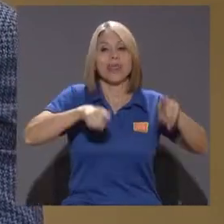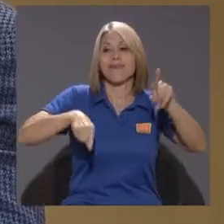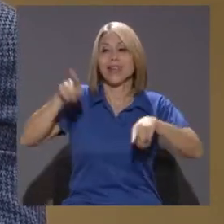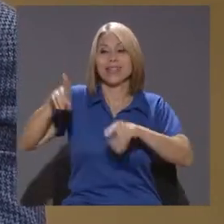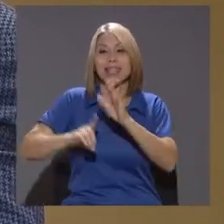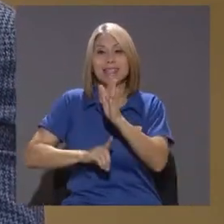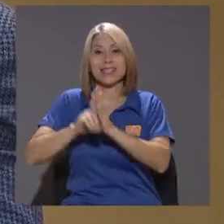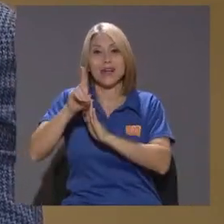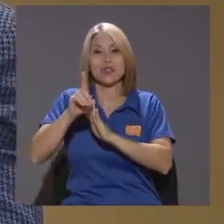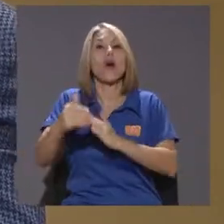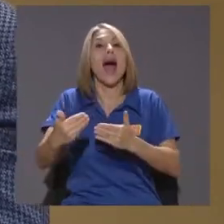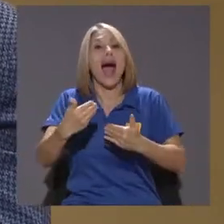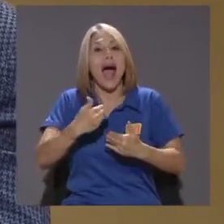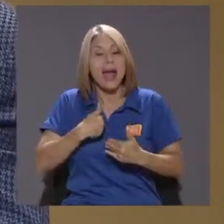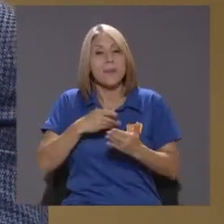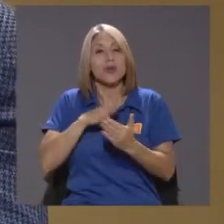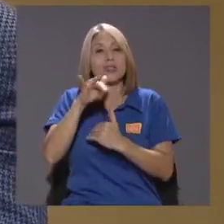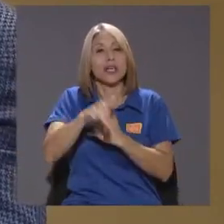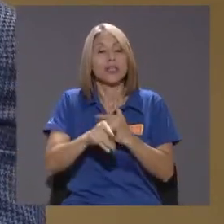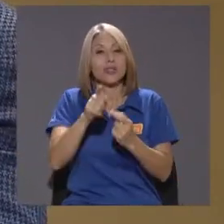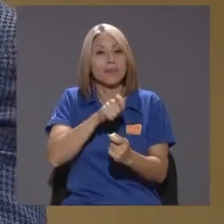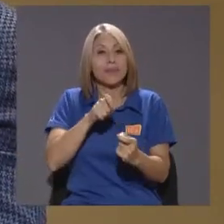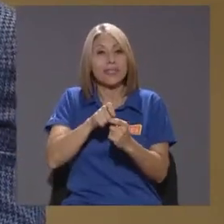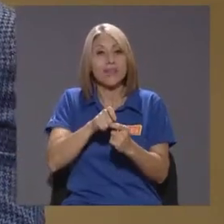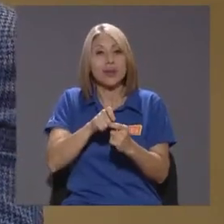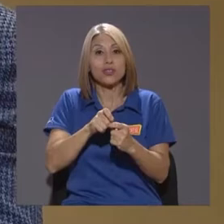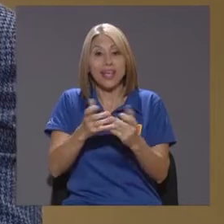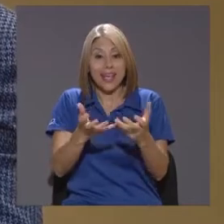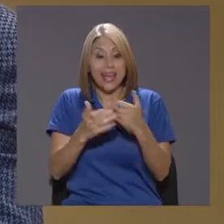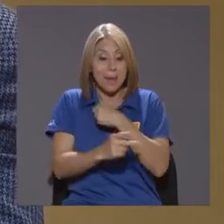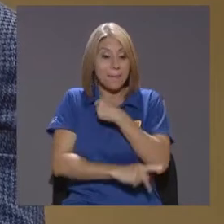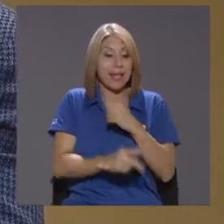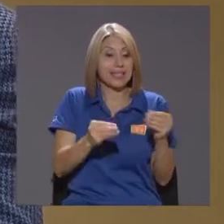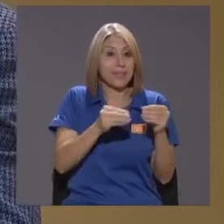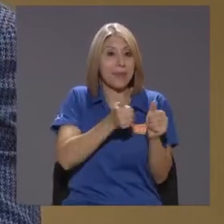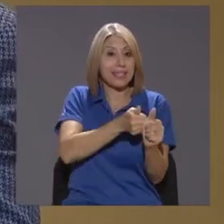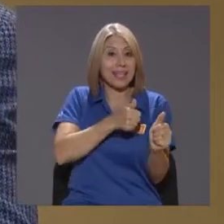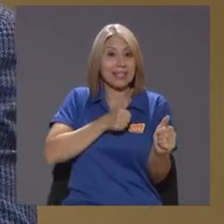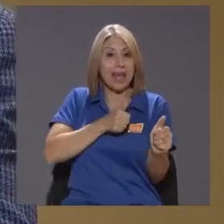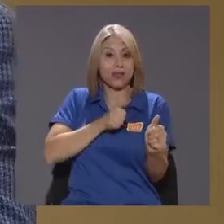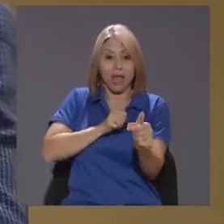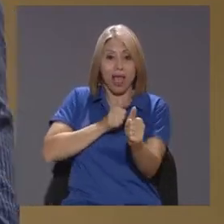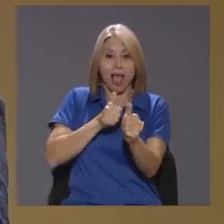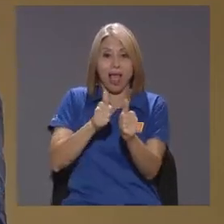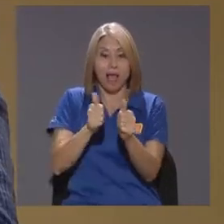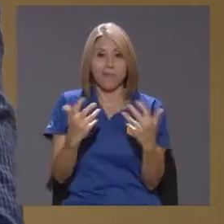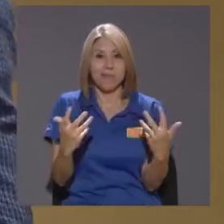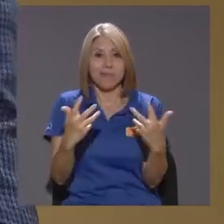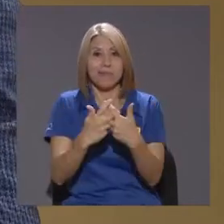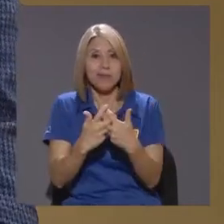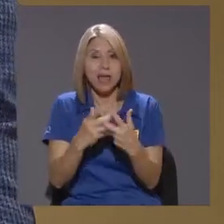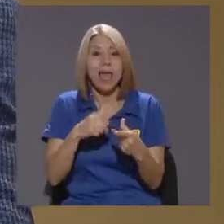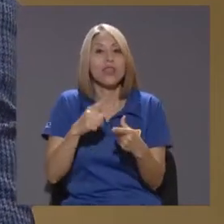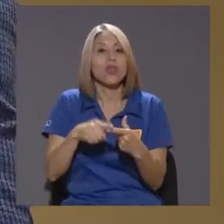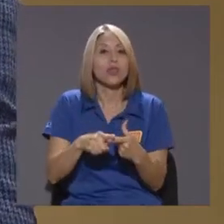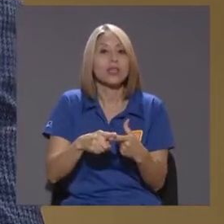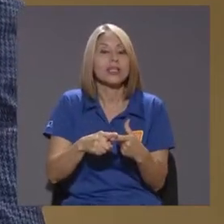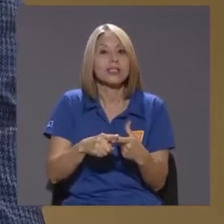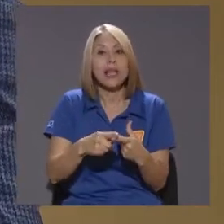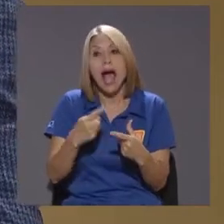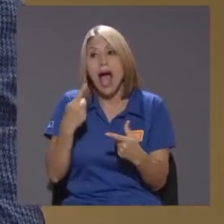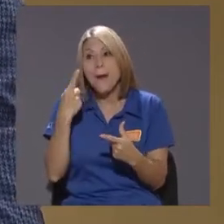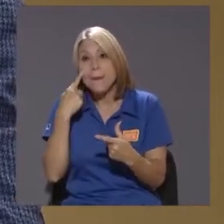Específicos Que buscaban Equiparar A los más atrasados Con los más adelantados Entonces Uno Se podían En situaciones A donde un país Aportaba